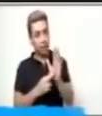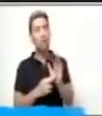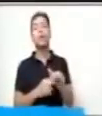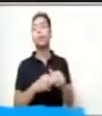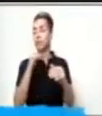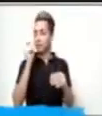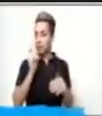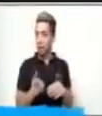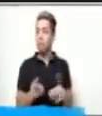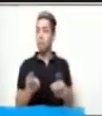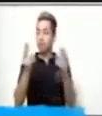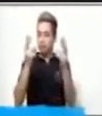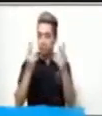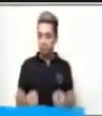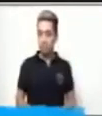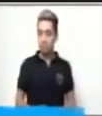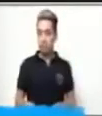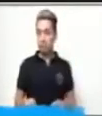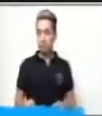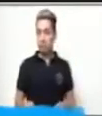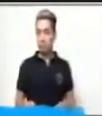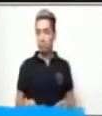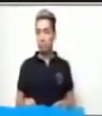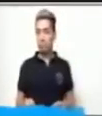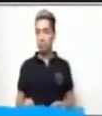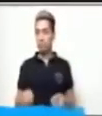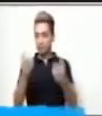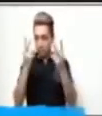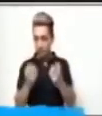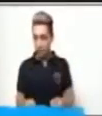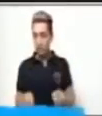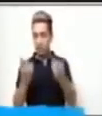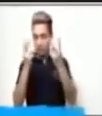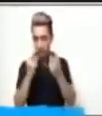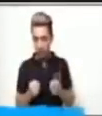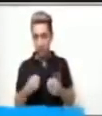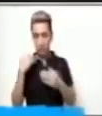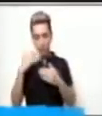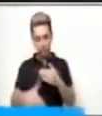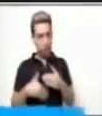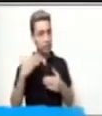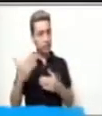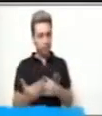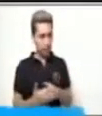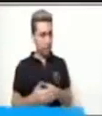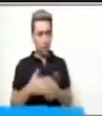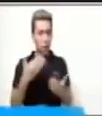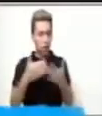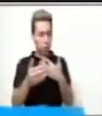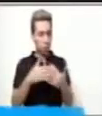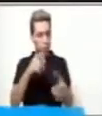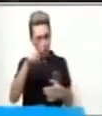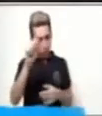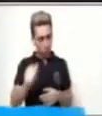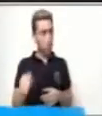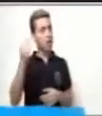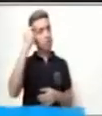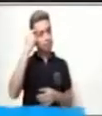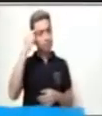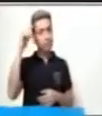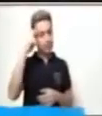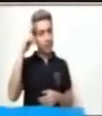lo hemos repetido constantemente, pero nunca está de más que lo vuelvas a recordar. Ahora, estas